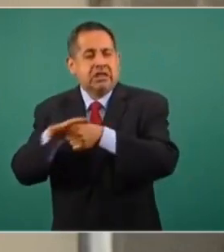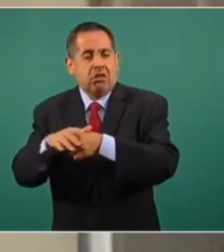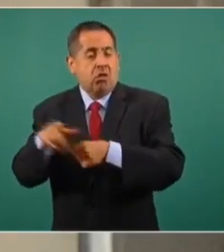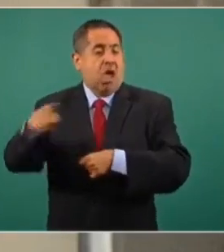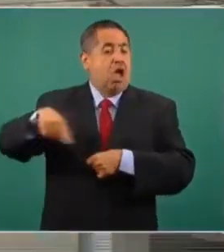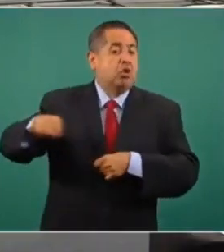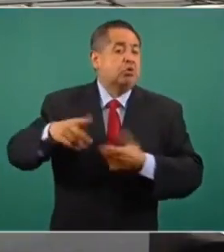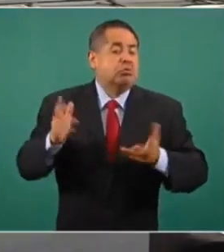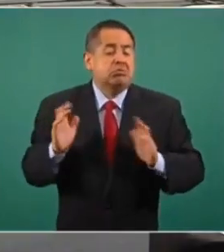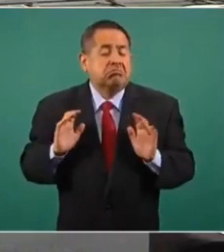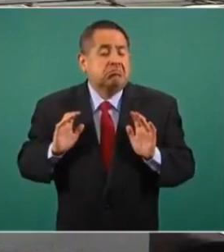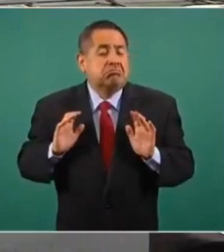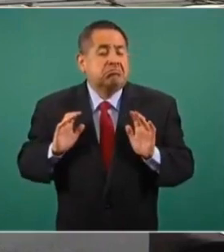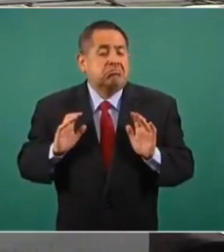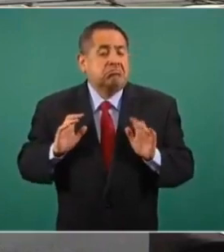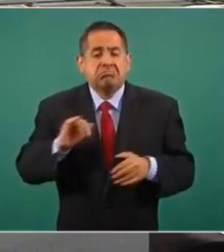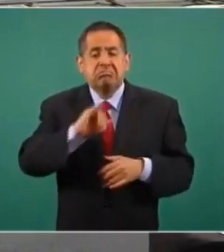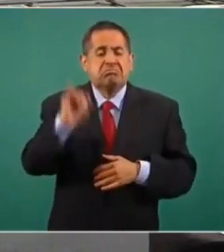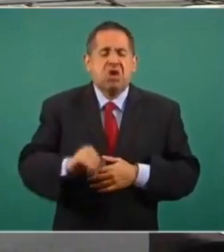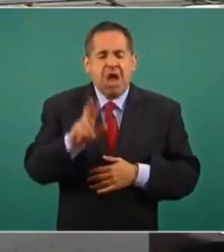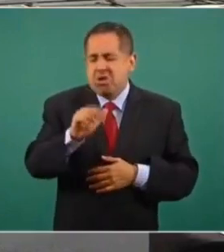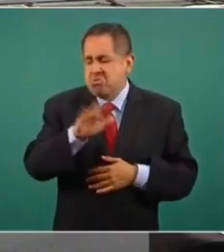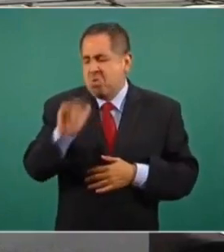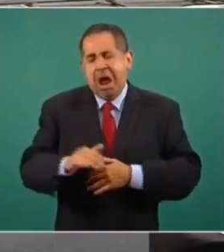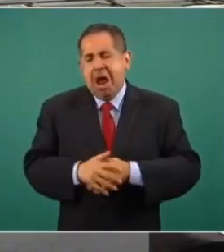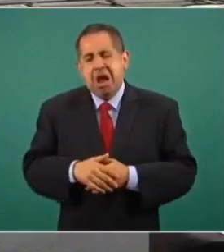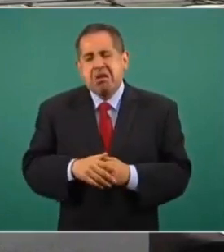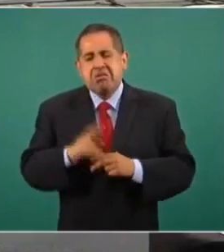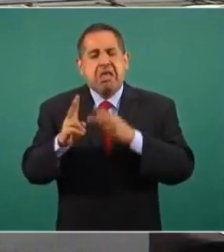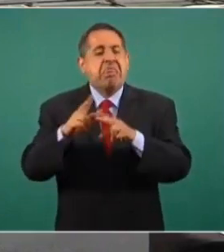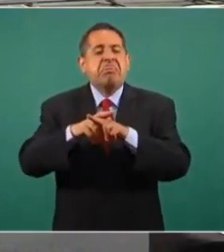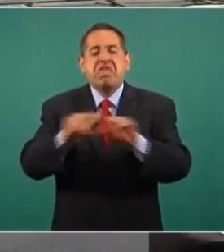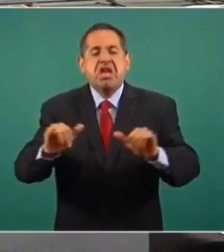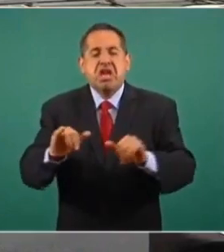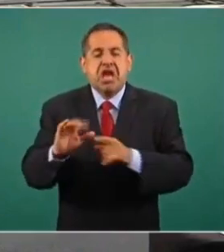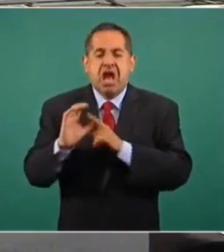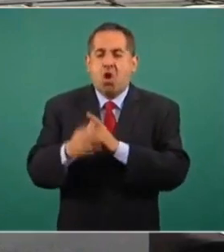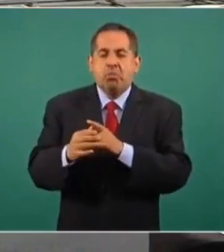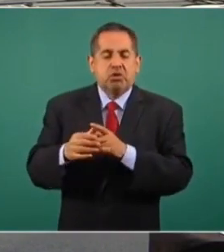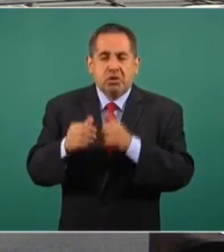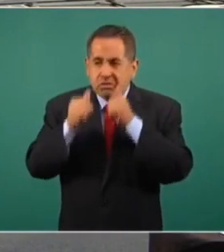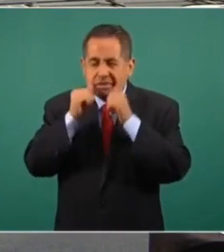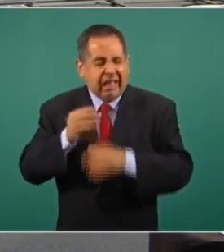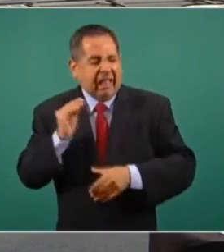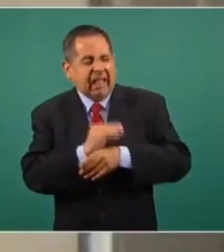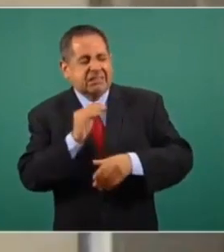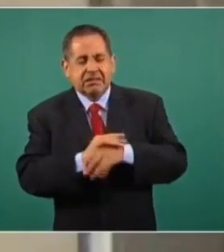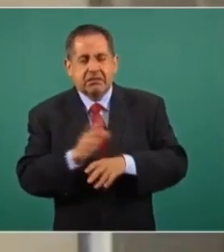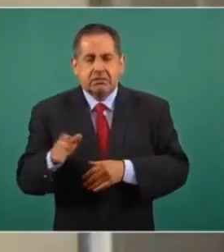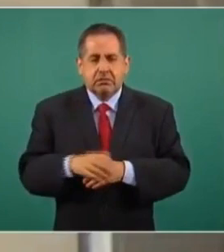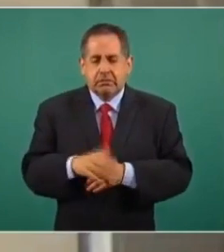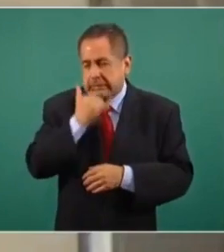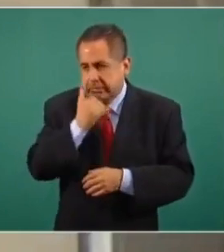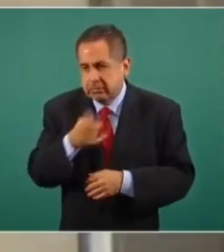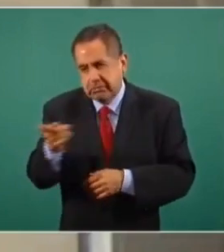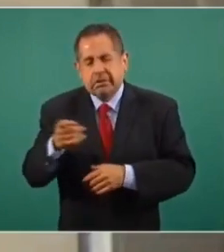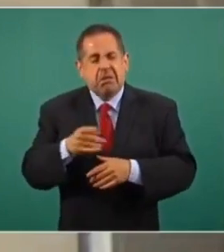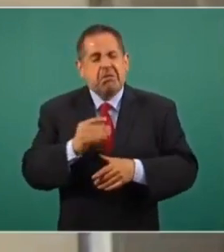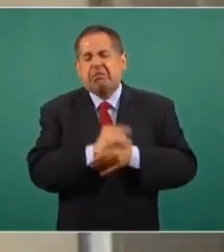locales nunca, nunca, nunca, ni siquiera a las comisionadas las pelan, perdón la expresión.